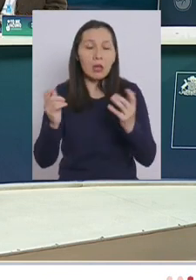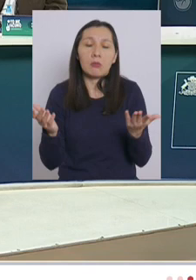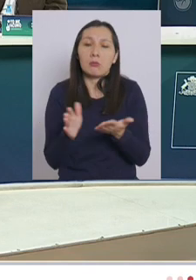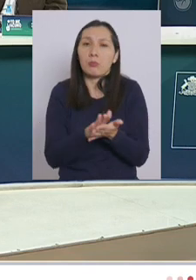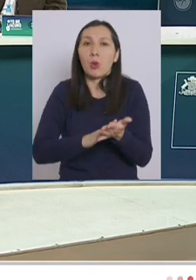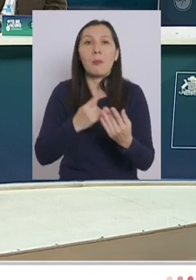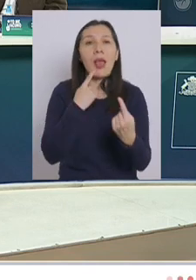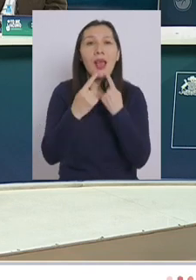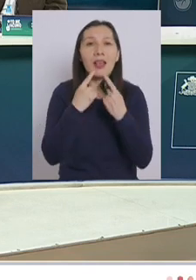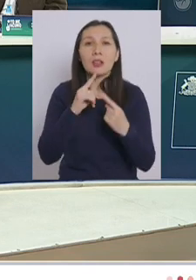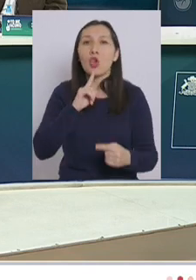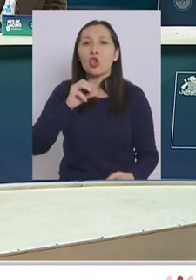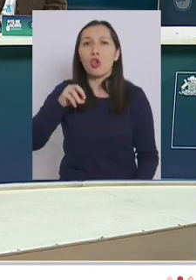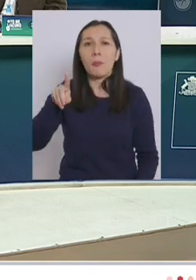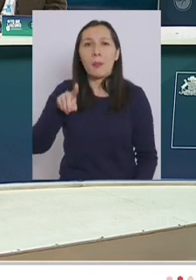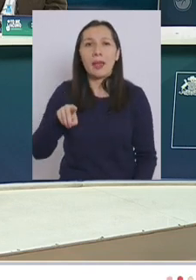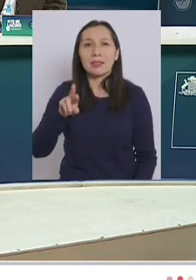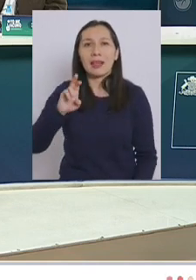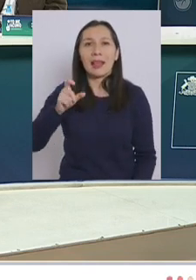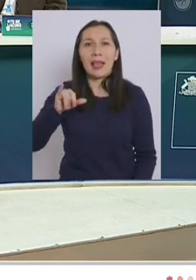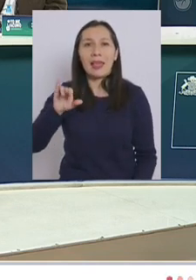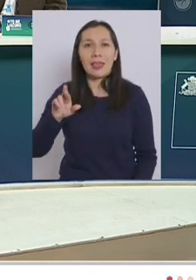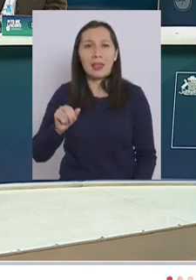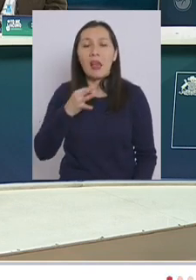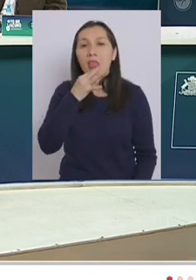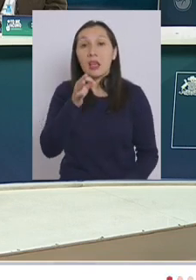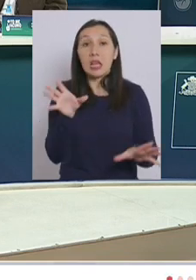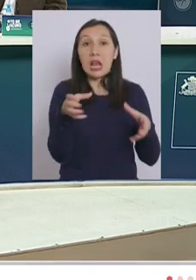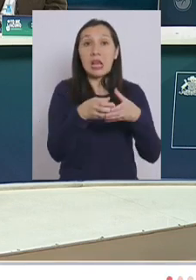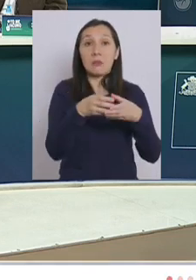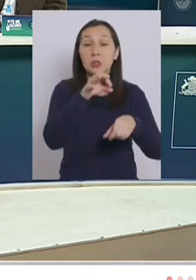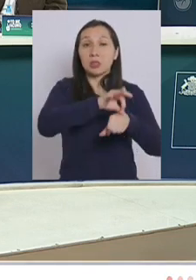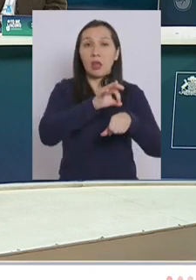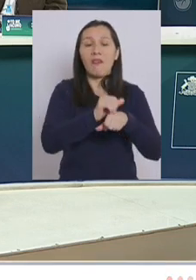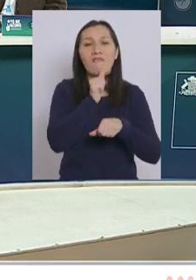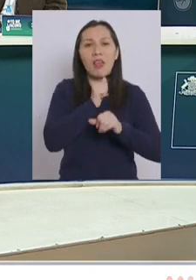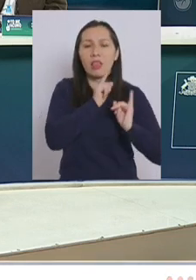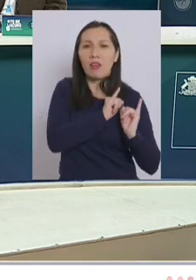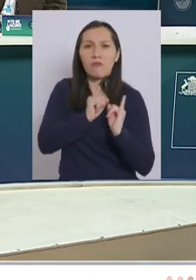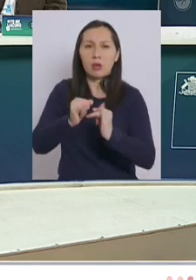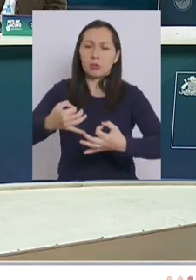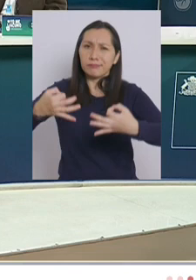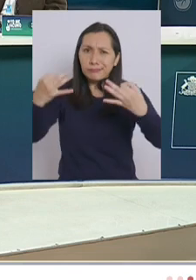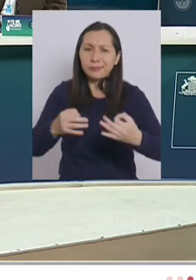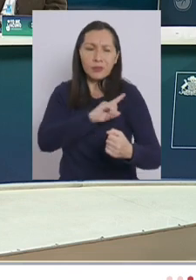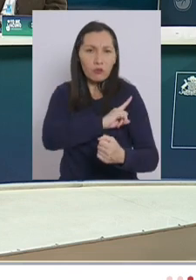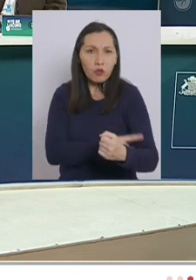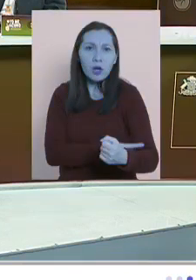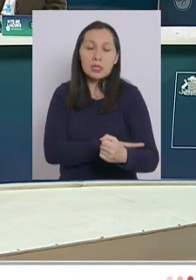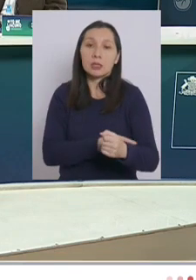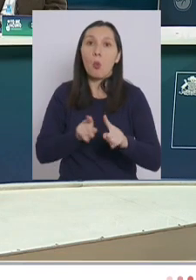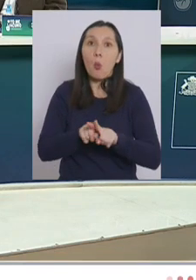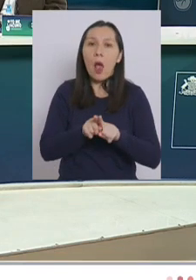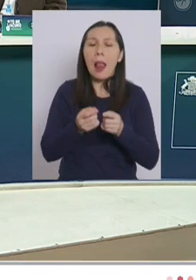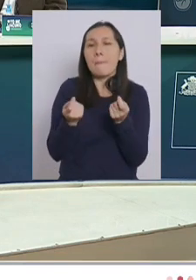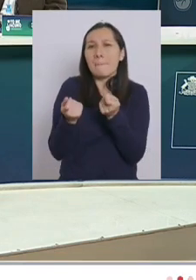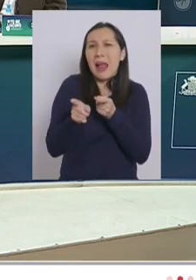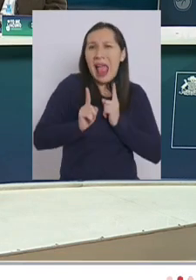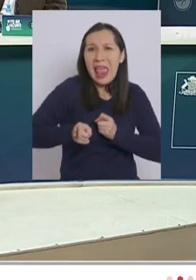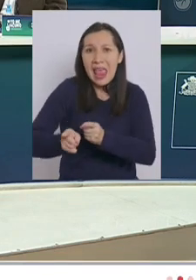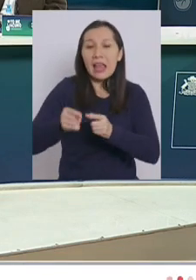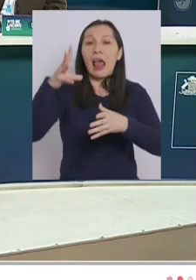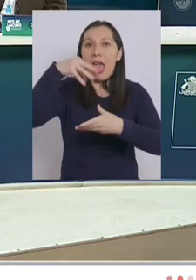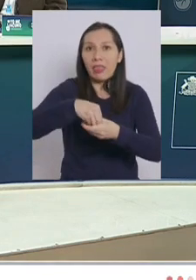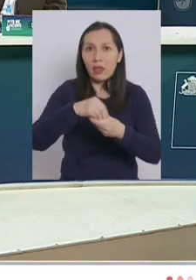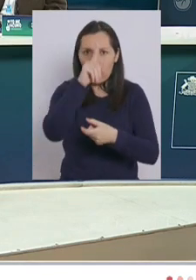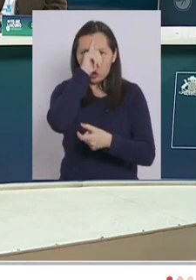ejemplo en una entrevista Tomás Regueira dijo que quizás como equipos de salud no han sabido transmitir con suficiente fuerza la guerra que se está viviendo en el interior de